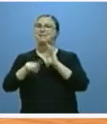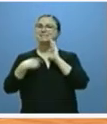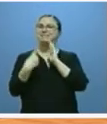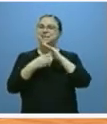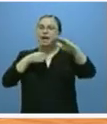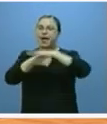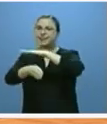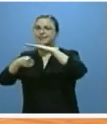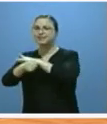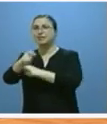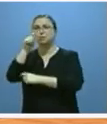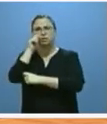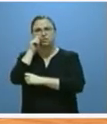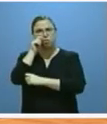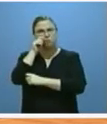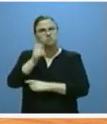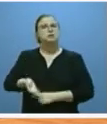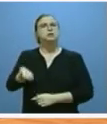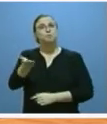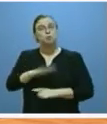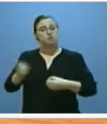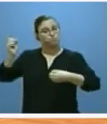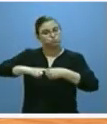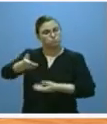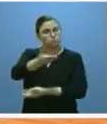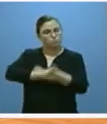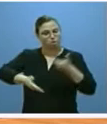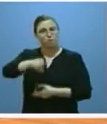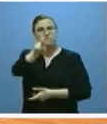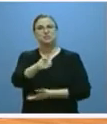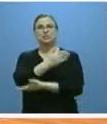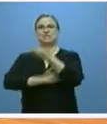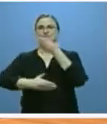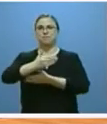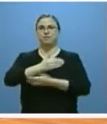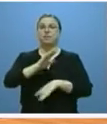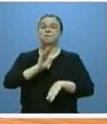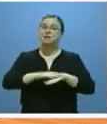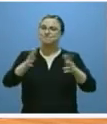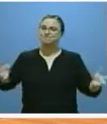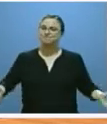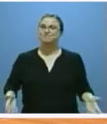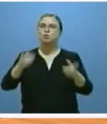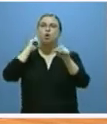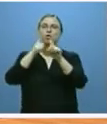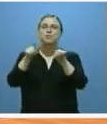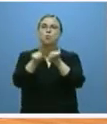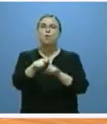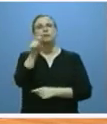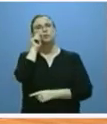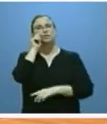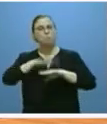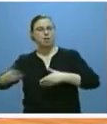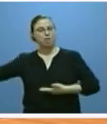turística con una importante participación del colectivo de personas con discapacidad y con el objetivo de impulsar un turismo para todos.